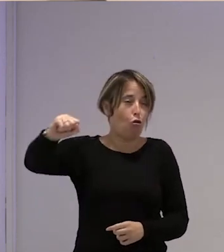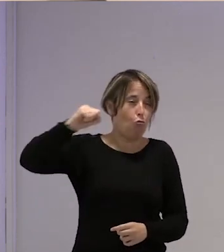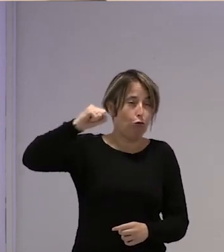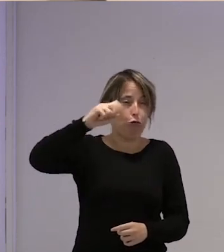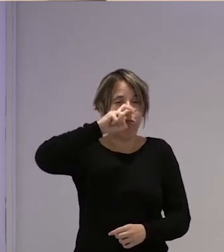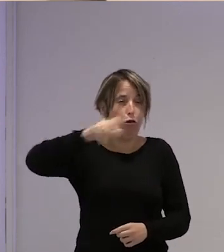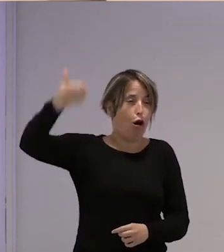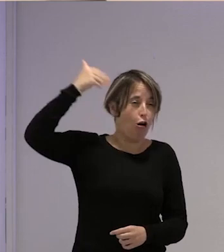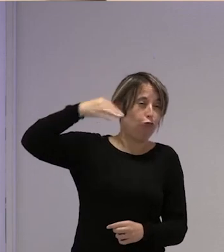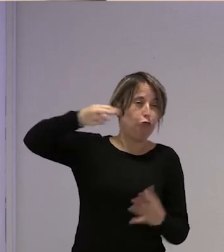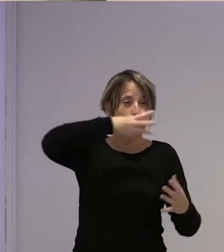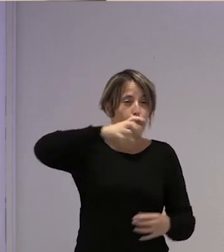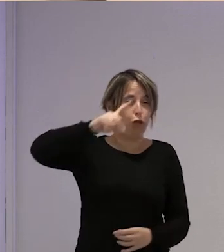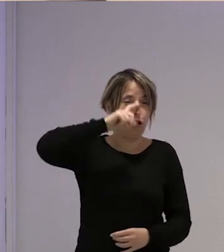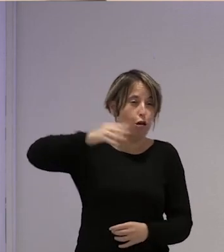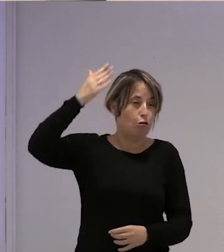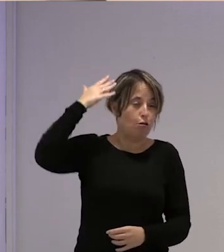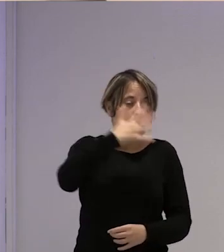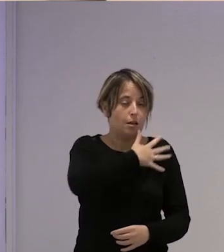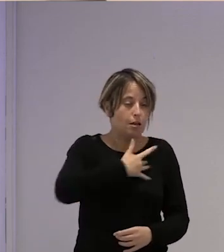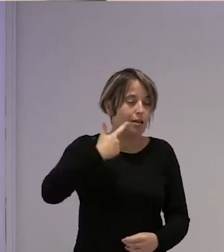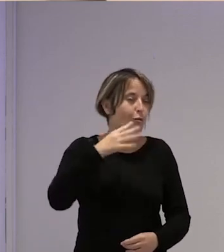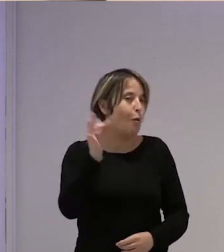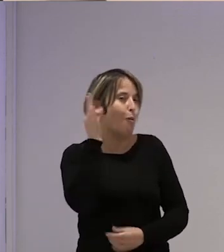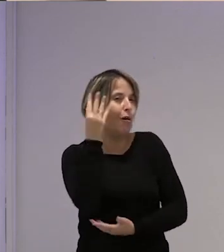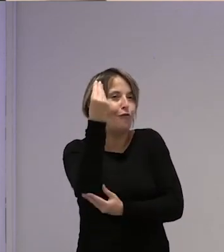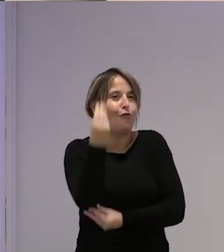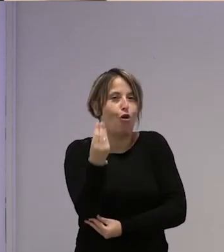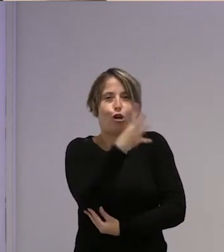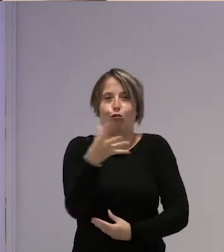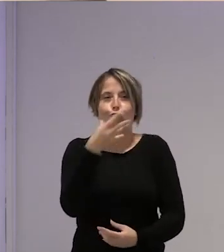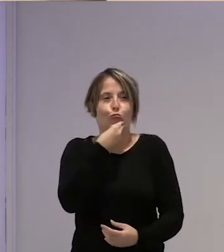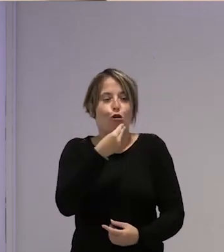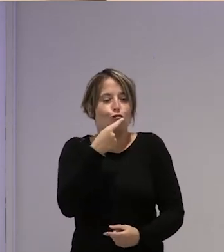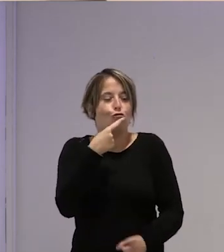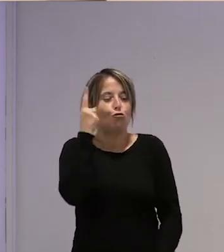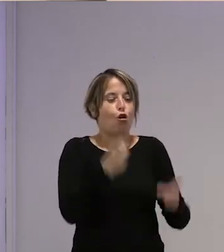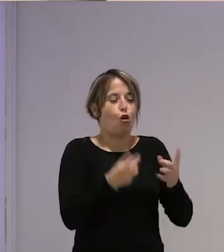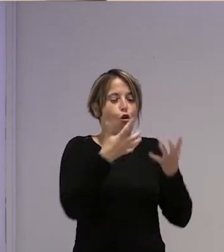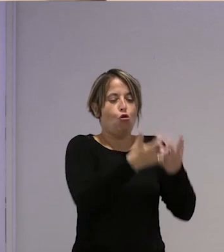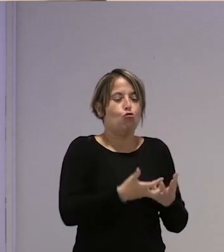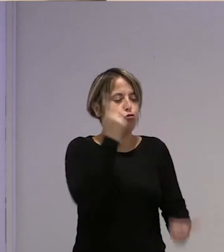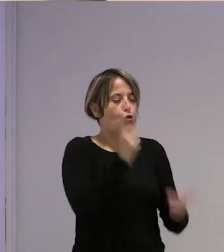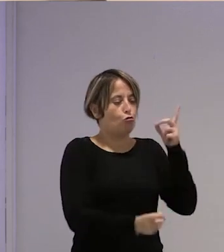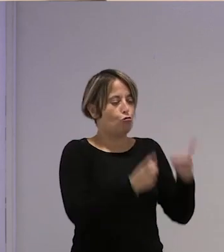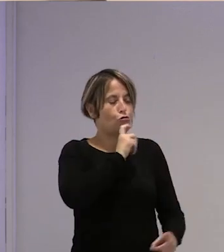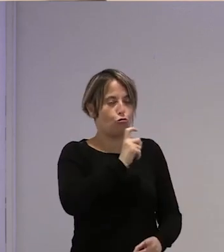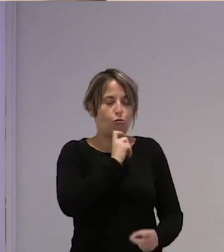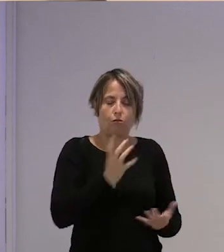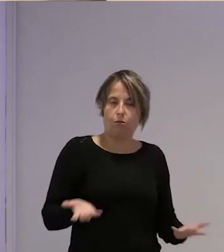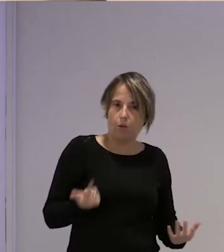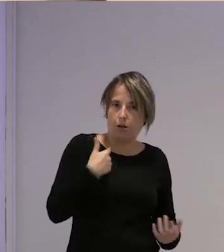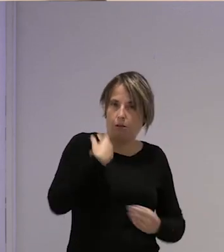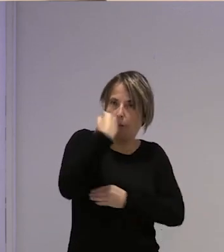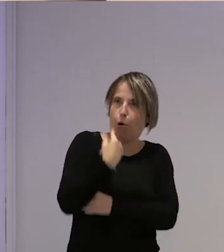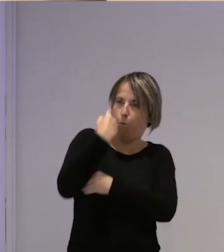de hace tres décadas que te quiera ir de mujer florero y que te dice cómo va a dirigir tu lucha lo que es lo que